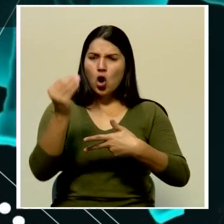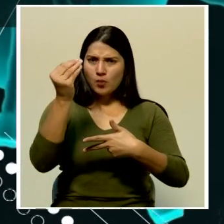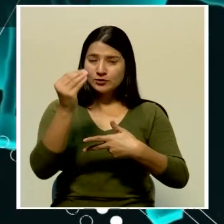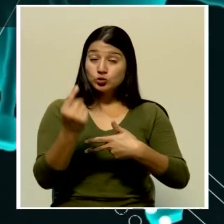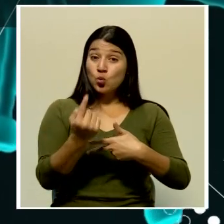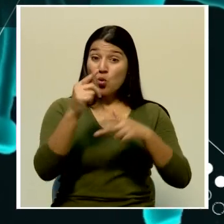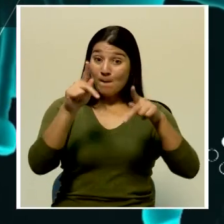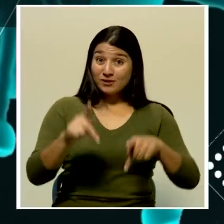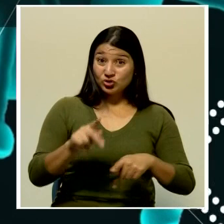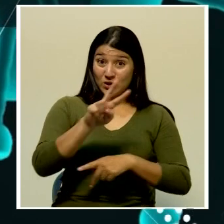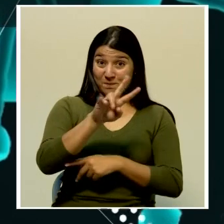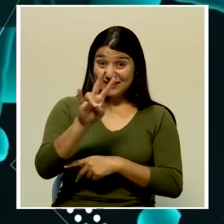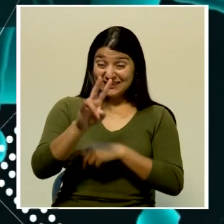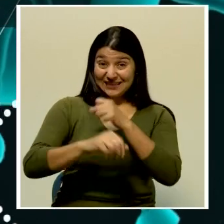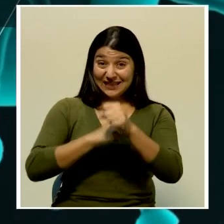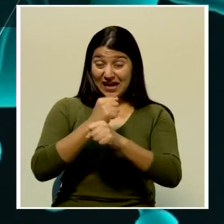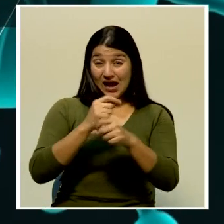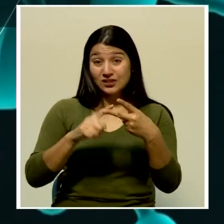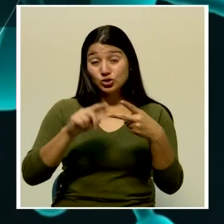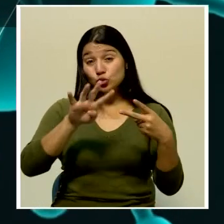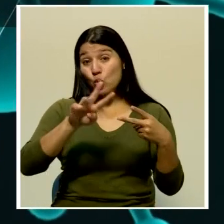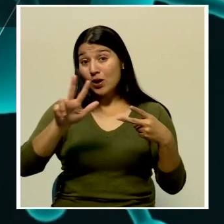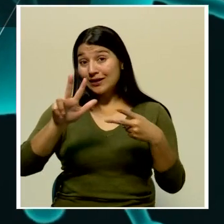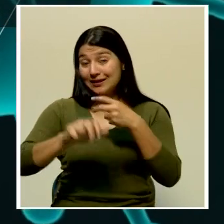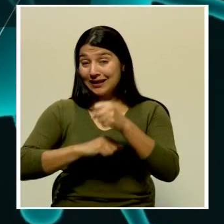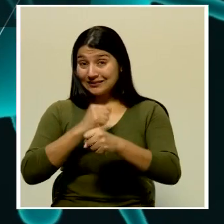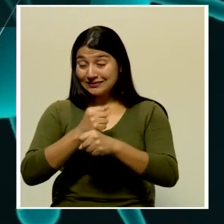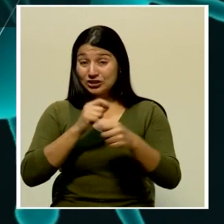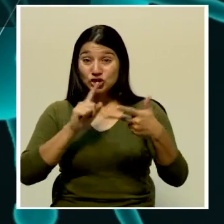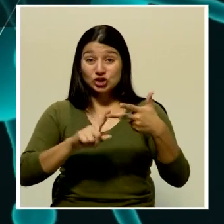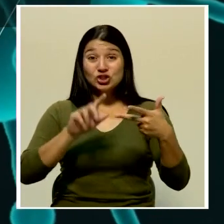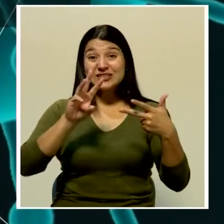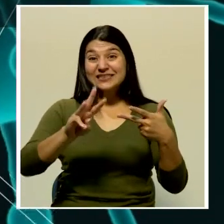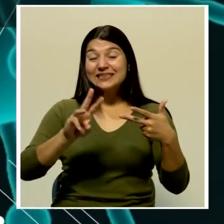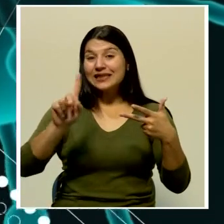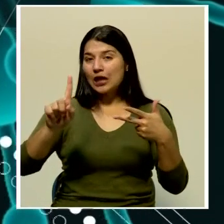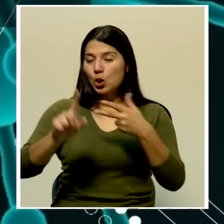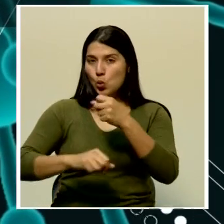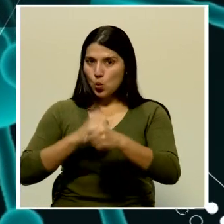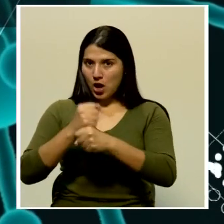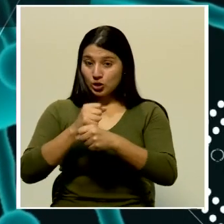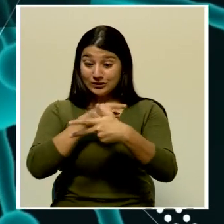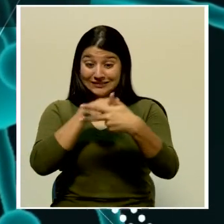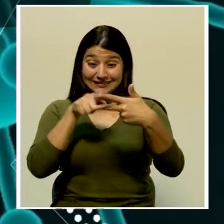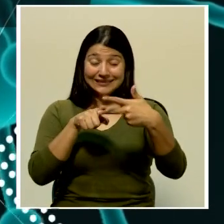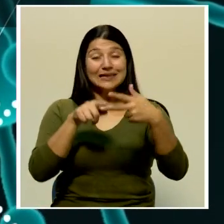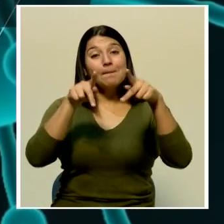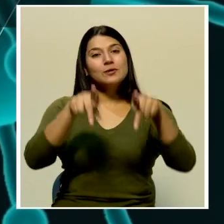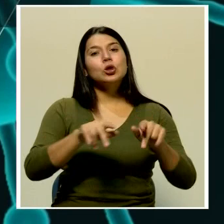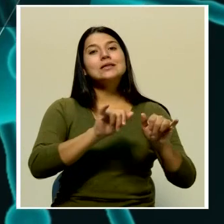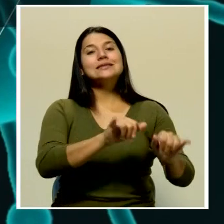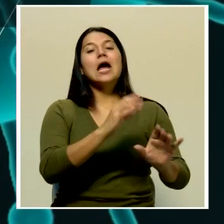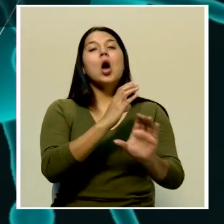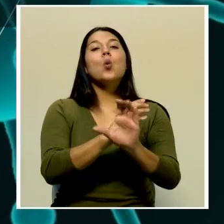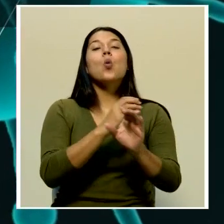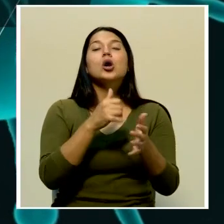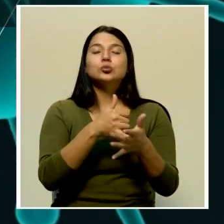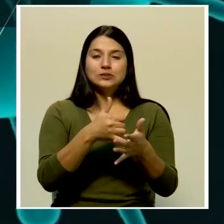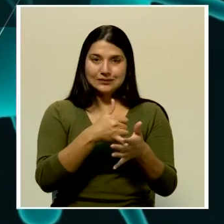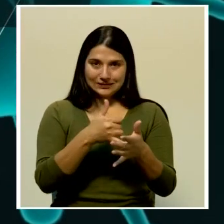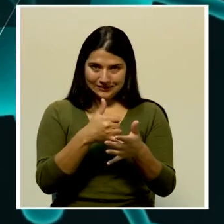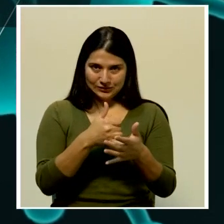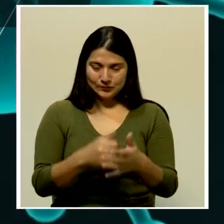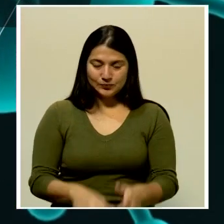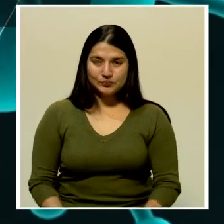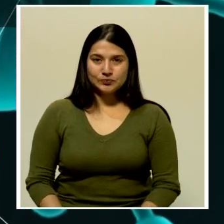Una persona de 27 años, una persona de 43 años y una persona de 61 años son los que ocupan en este momento tres